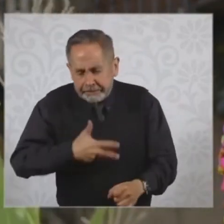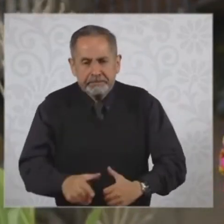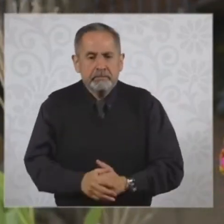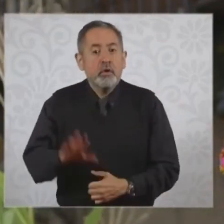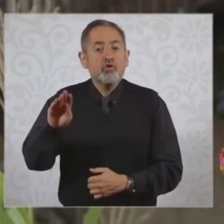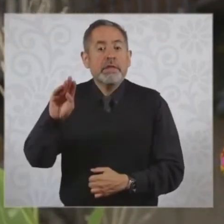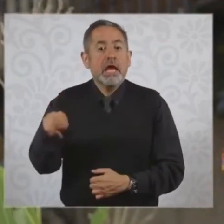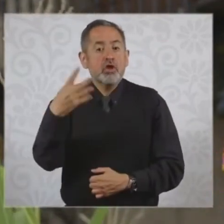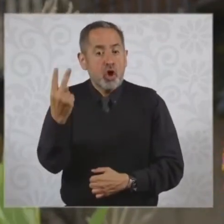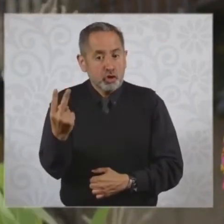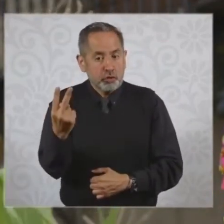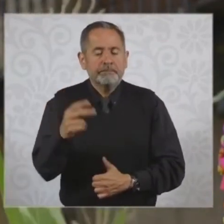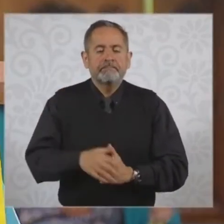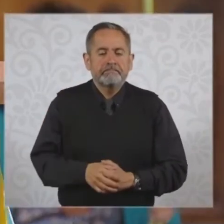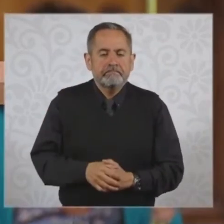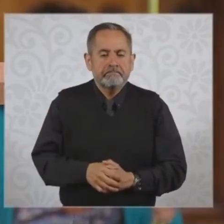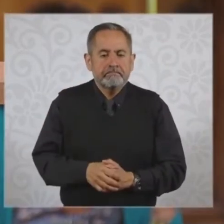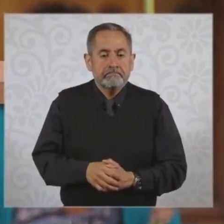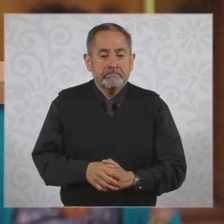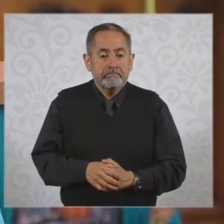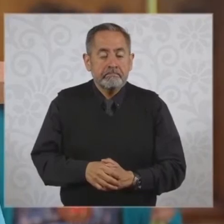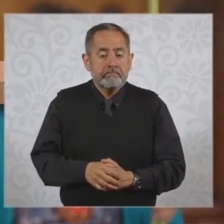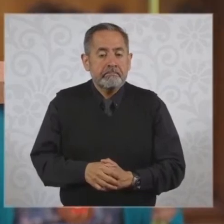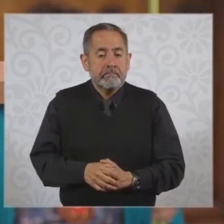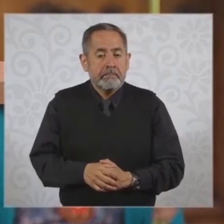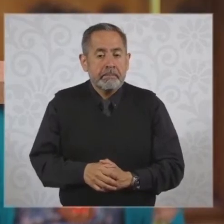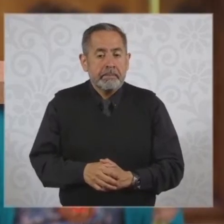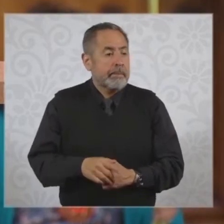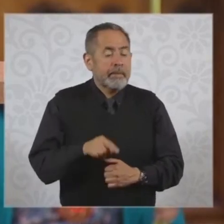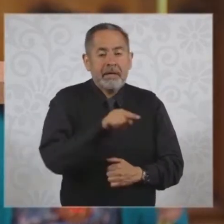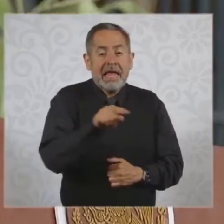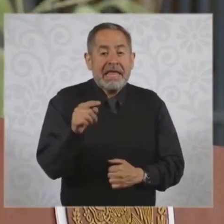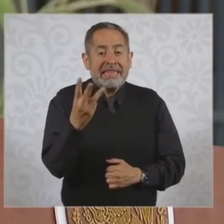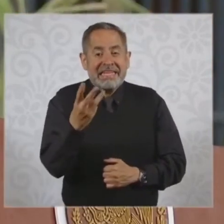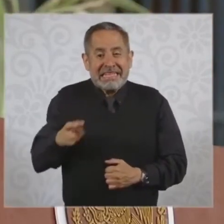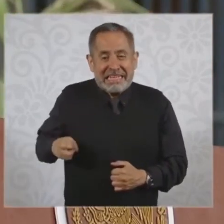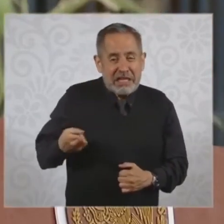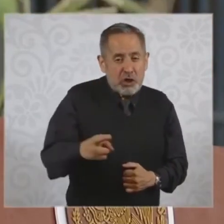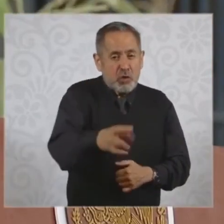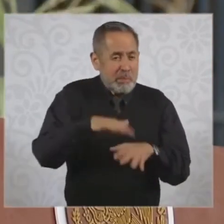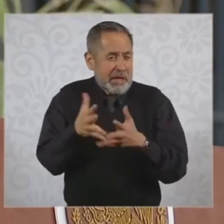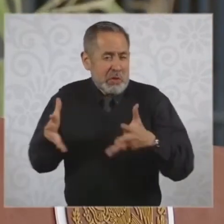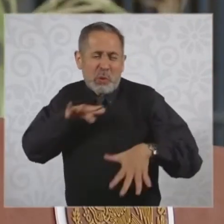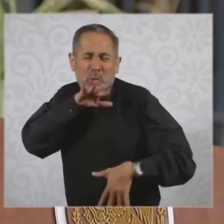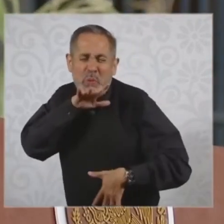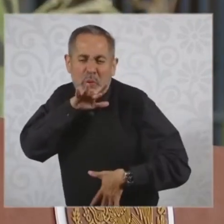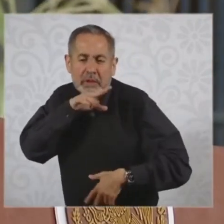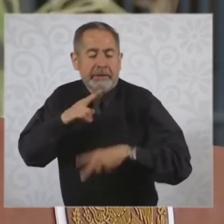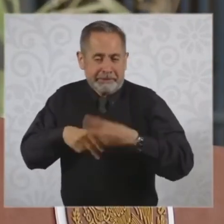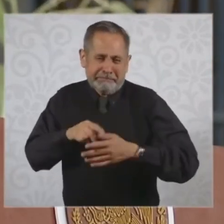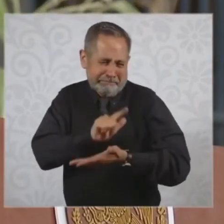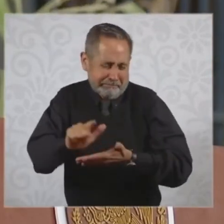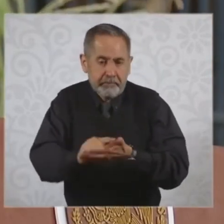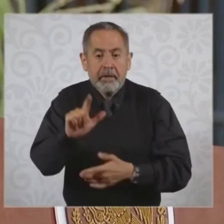Vamos a limpiar y a sanear los tres ríos más contaminados del país. El río